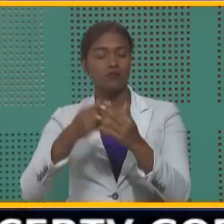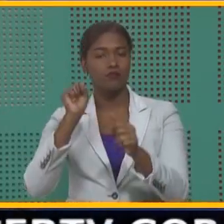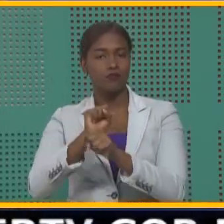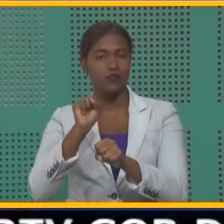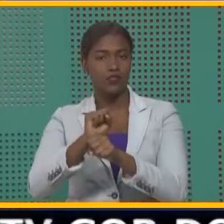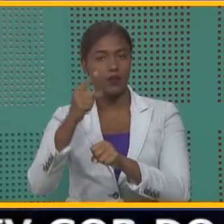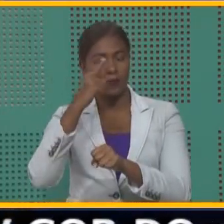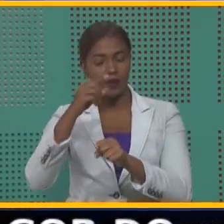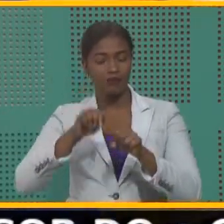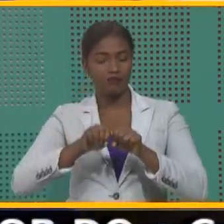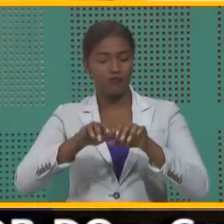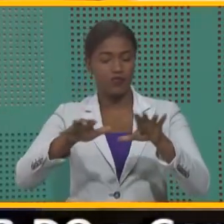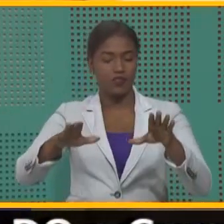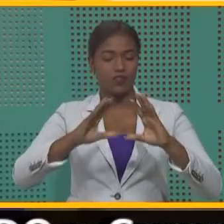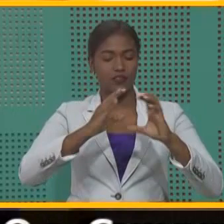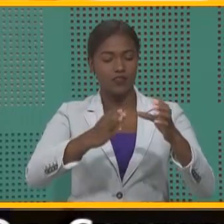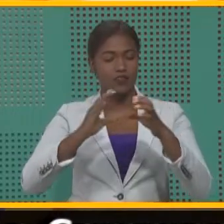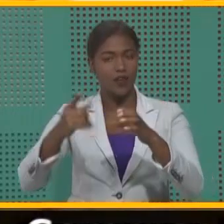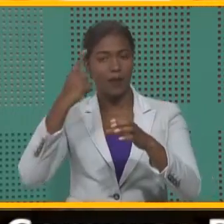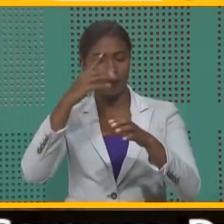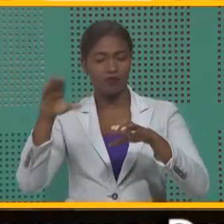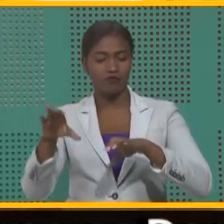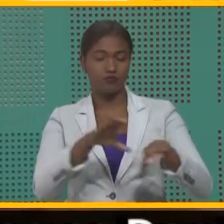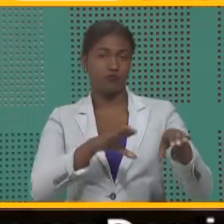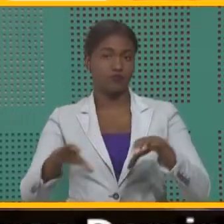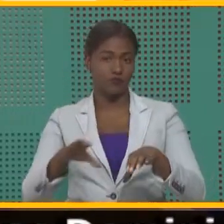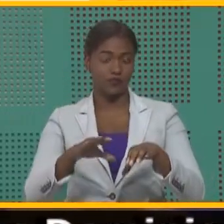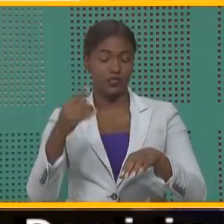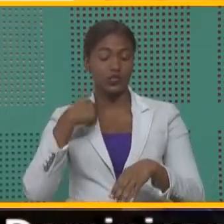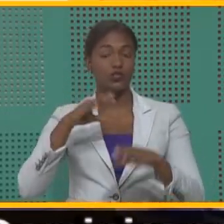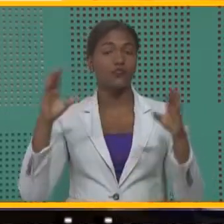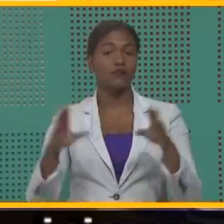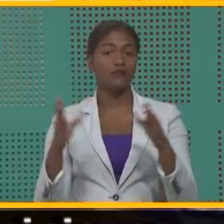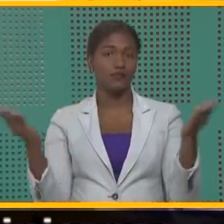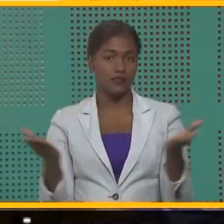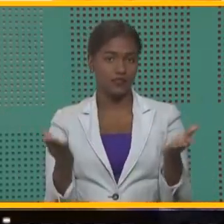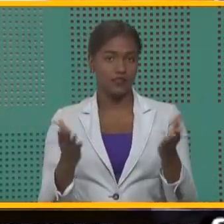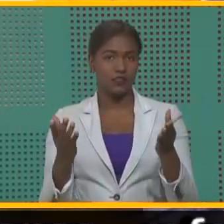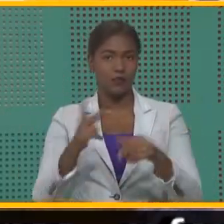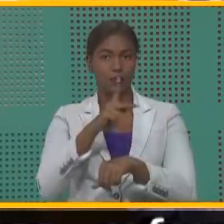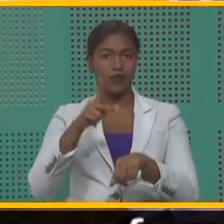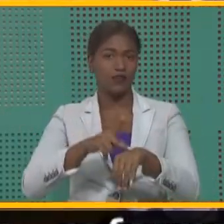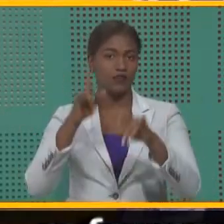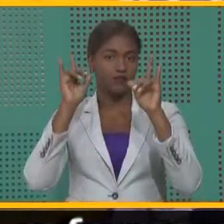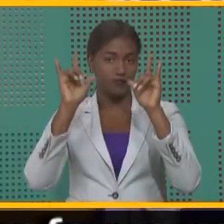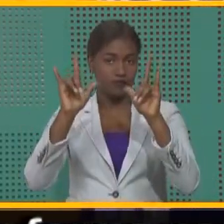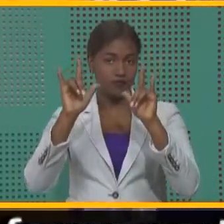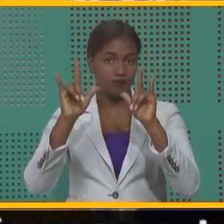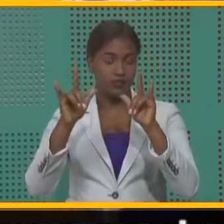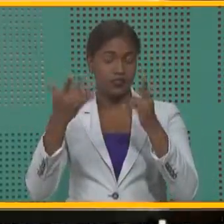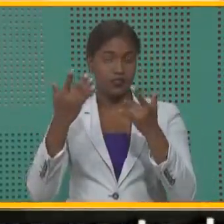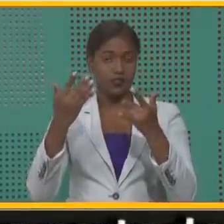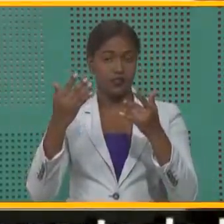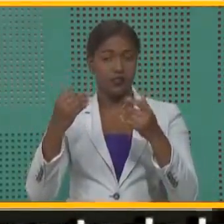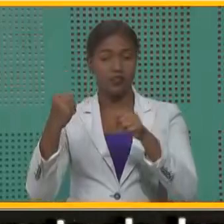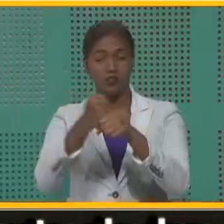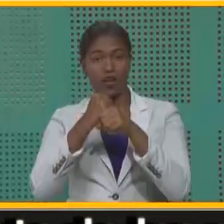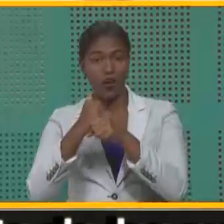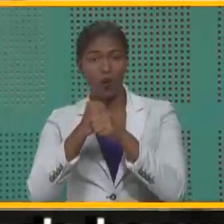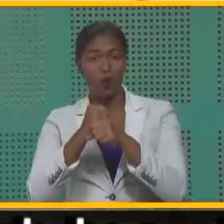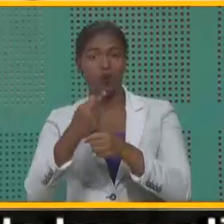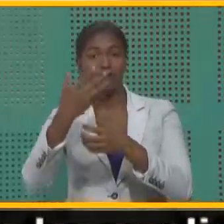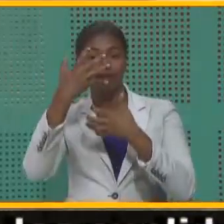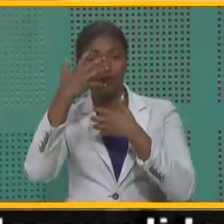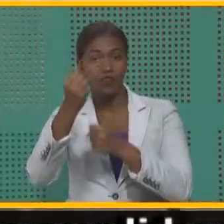de expansión de los centros conductuales. Y lo hacemos aquí, en la ciudad de Santiago, seguros, confiados,